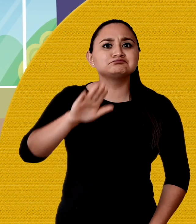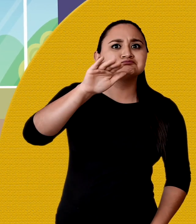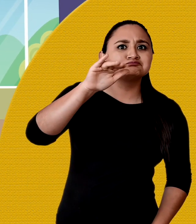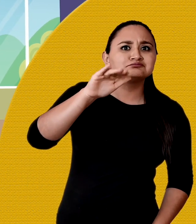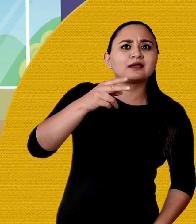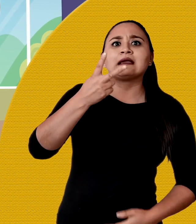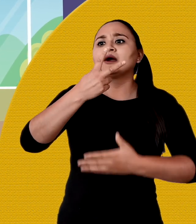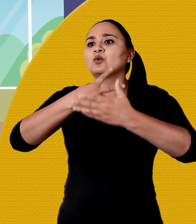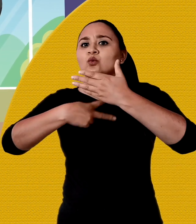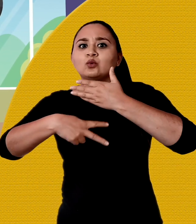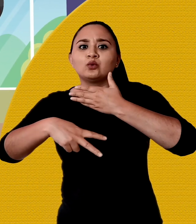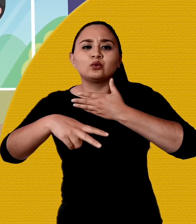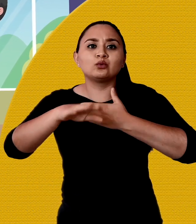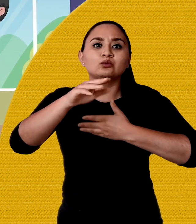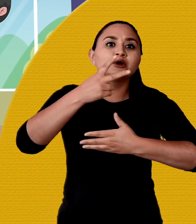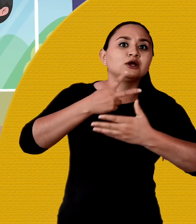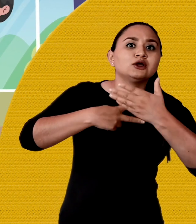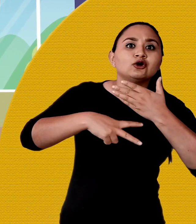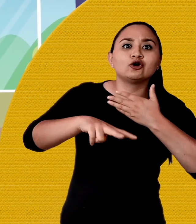¡Fernando!